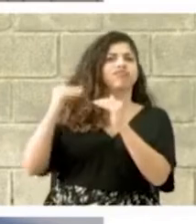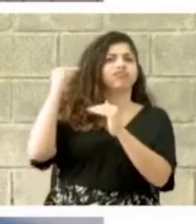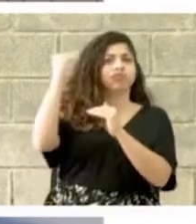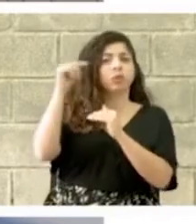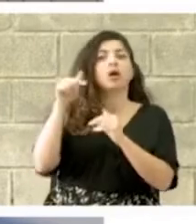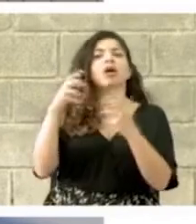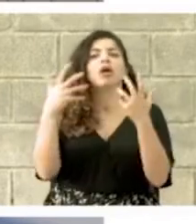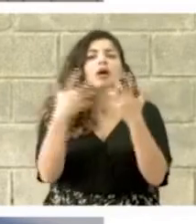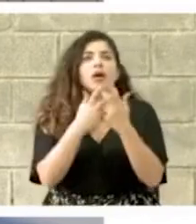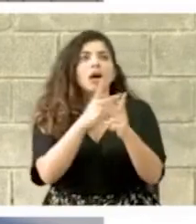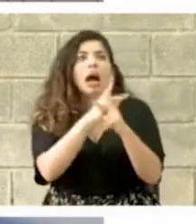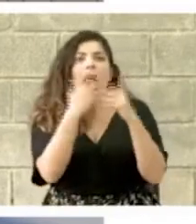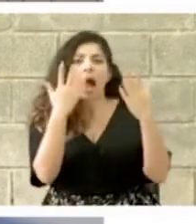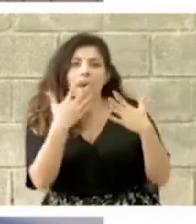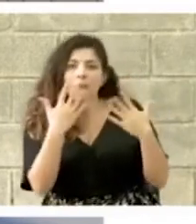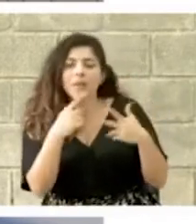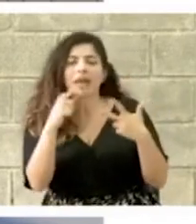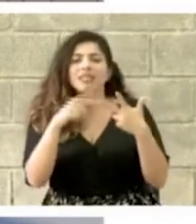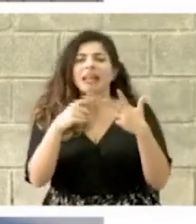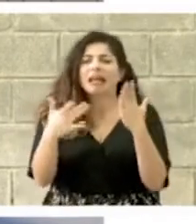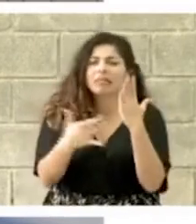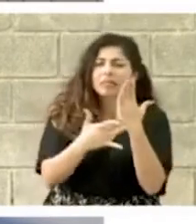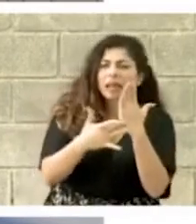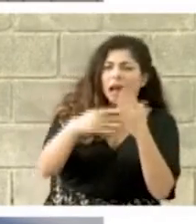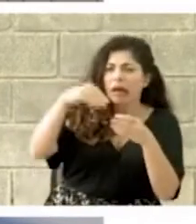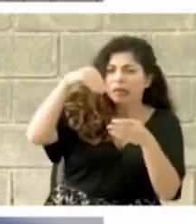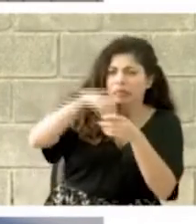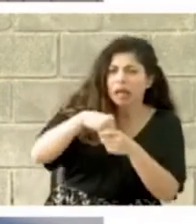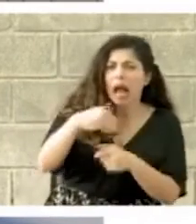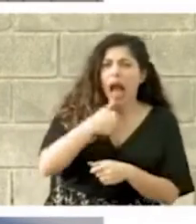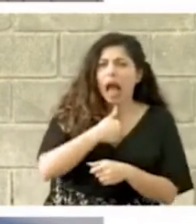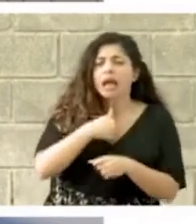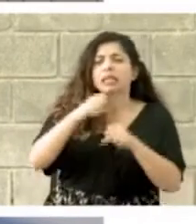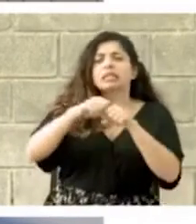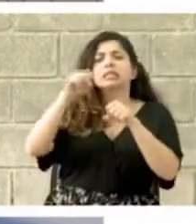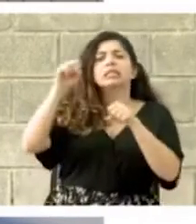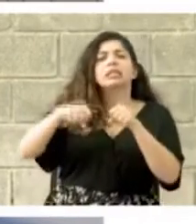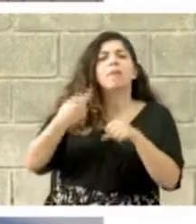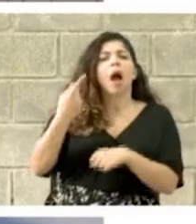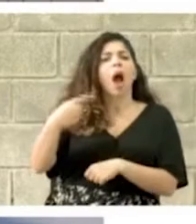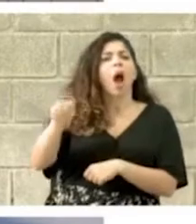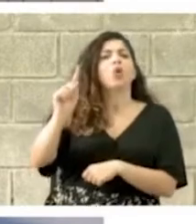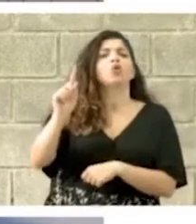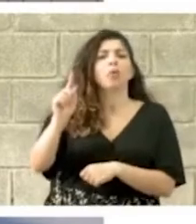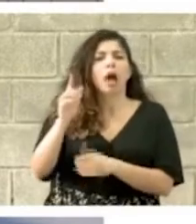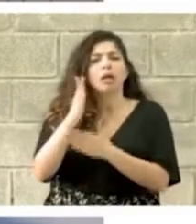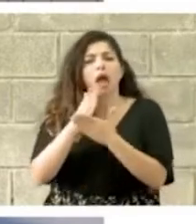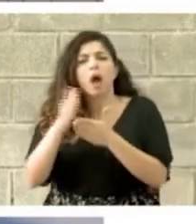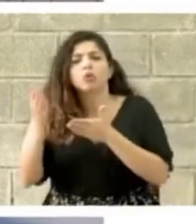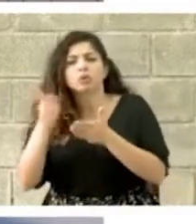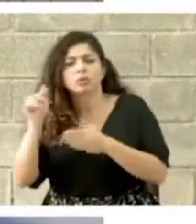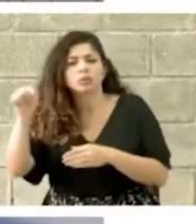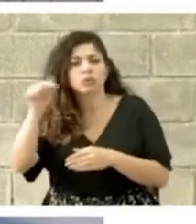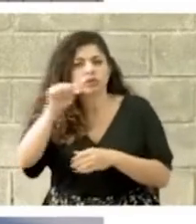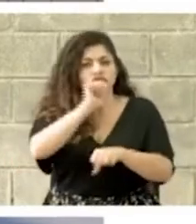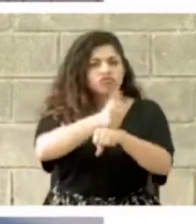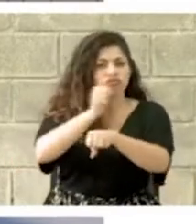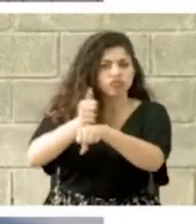medio ambiente. Tecnificado. Tendrá sistemas automatizados en ciertos servicios.